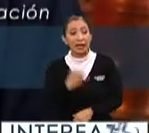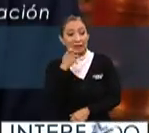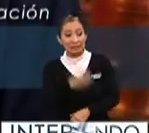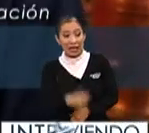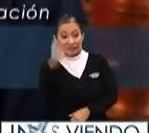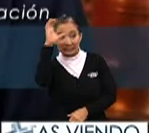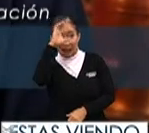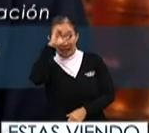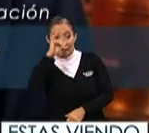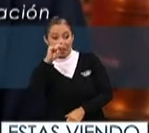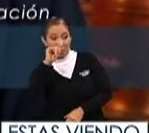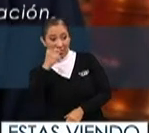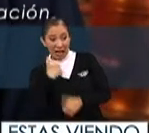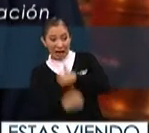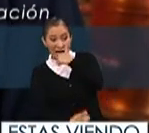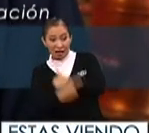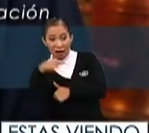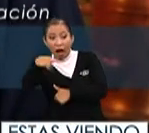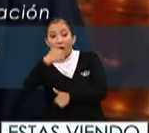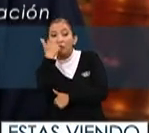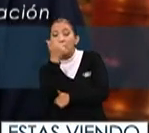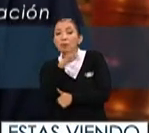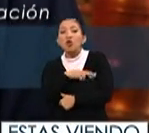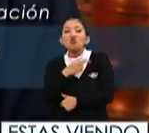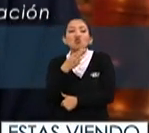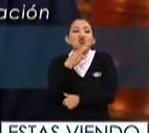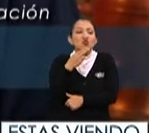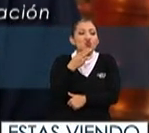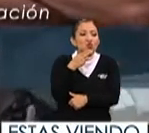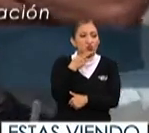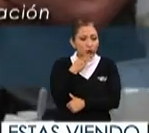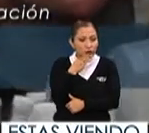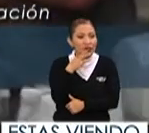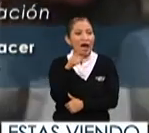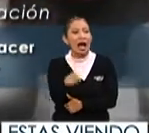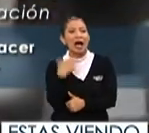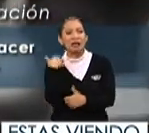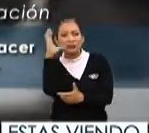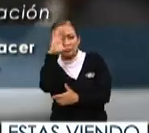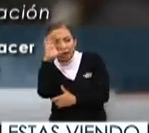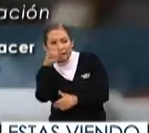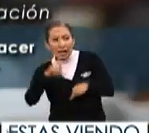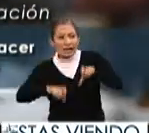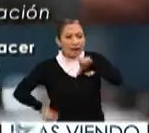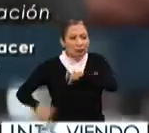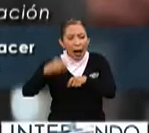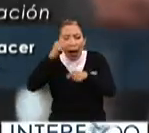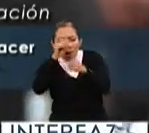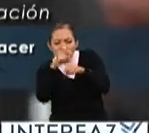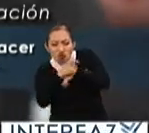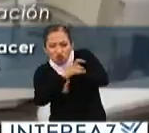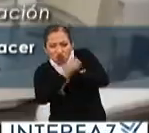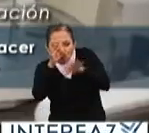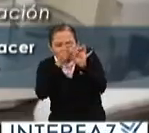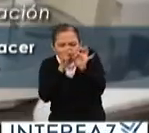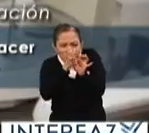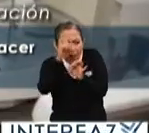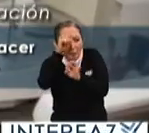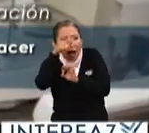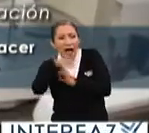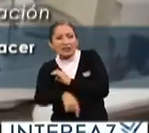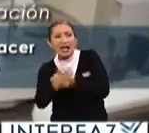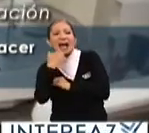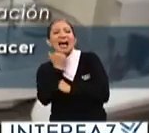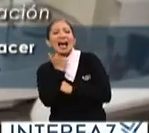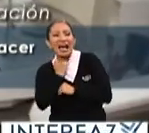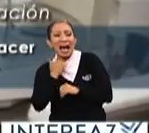es un lugar donde los estudiantes aprendan cómo usar microorganismos para preservar la hacer bebidas alcohólicas limpiar el